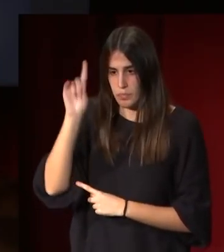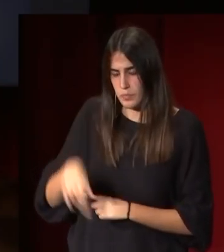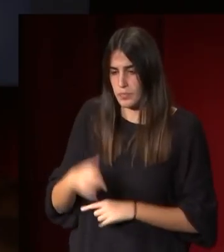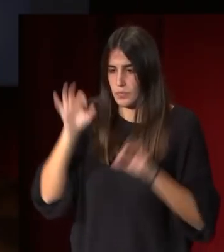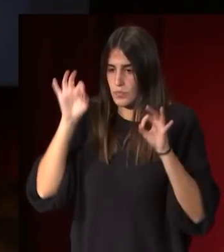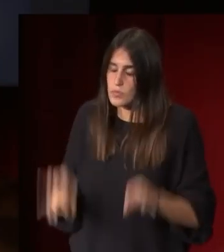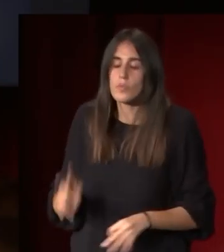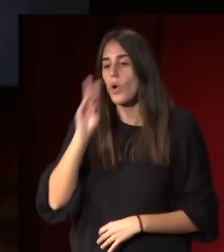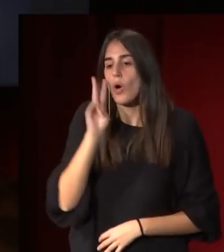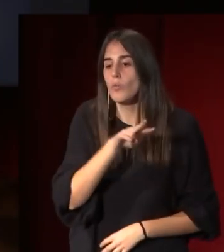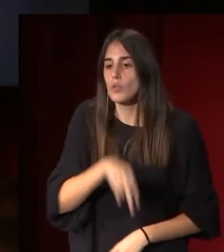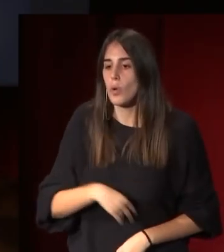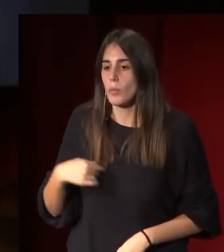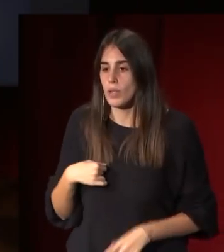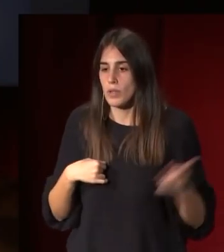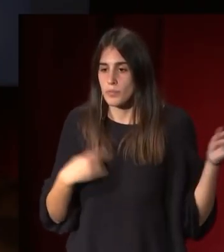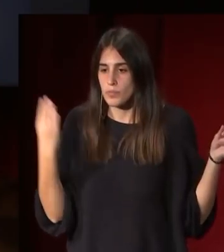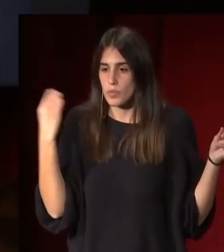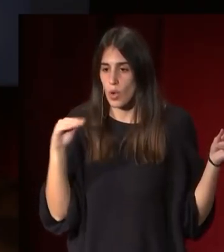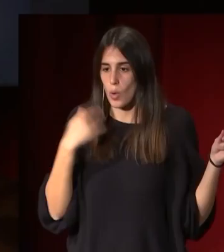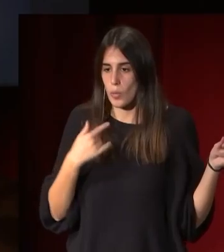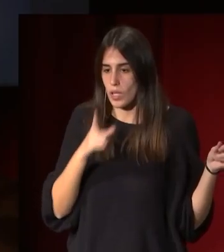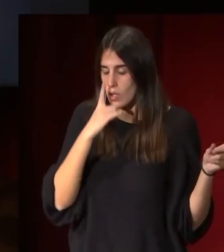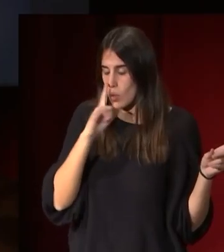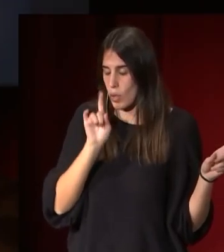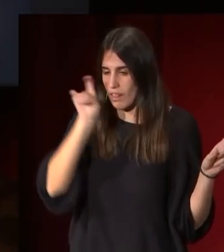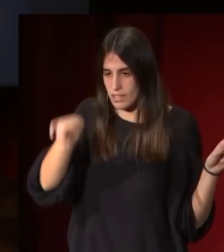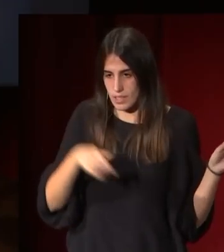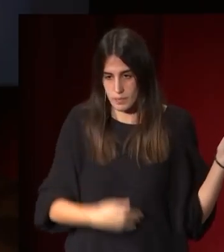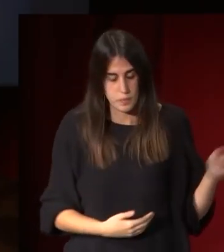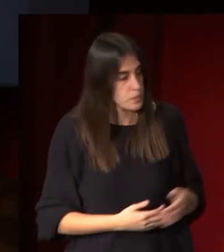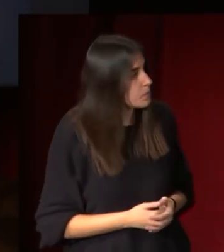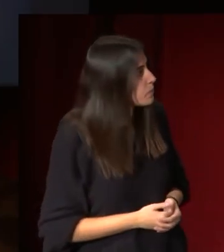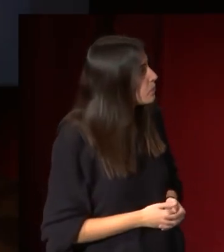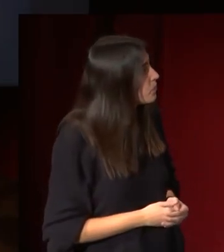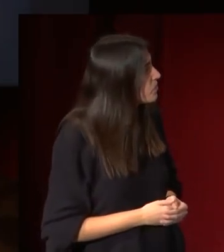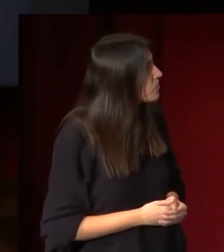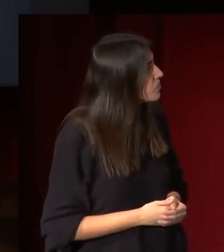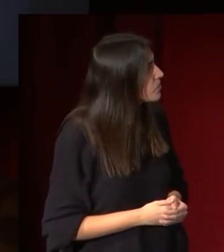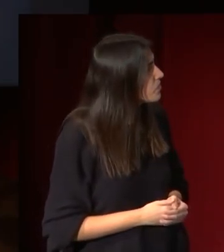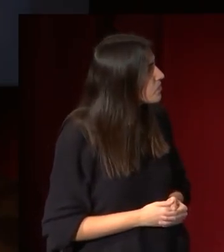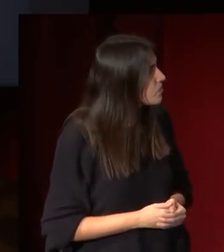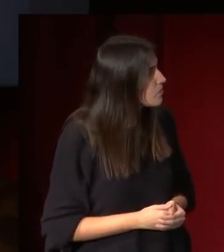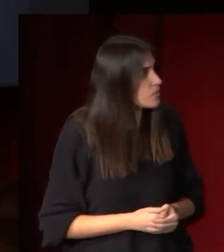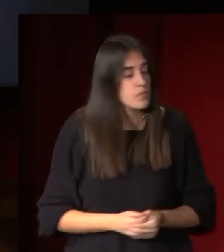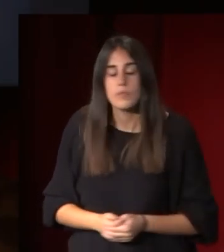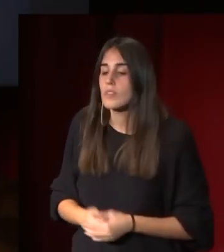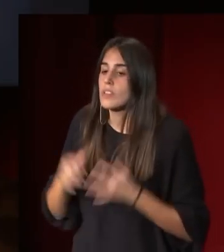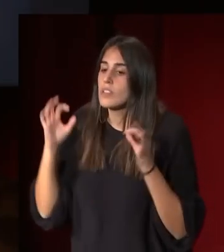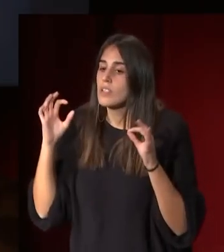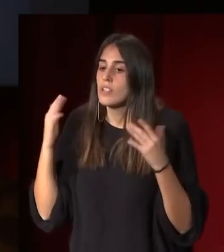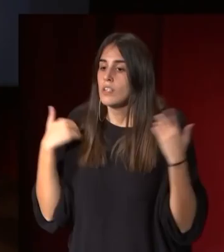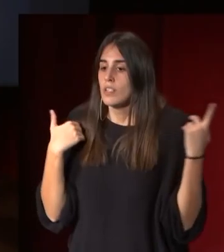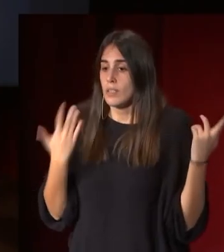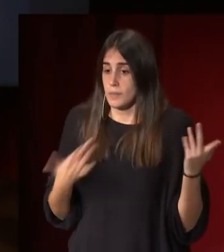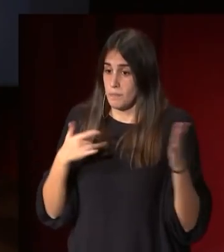expone hoy en el Museo del Prado que es este joven con cisne que en el fondo lo que está es avanzando un poquito más dentro de lo que ya